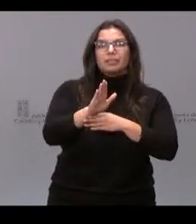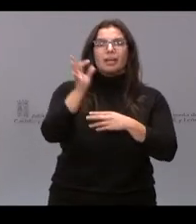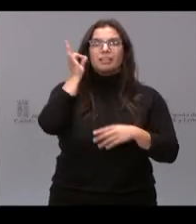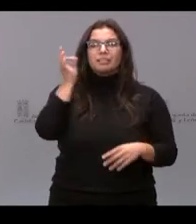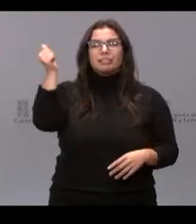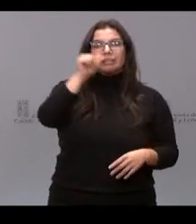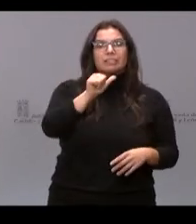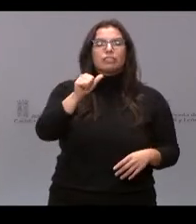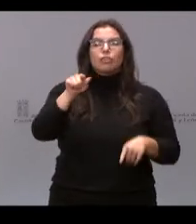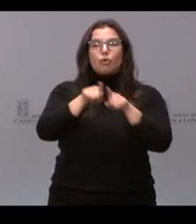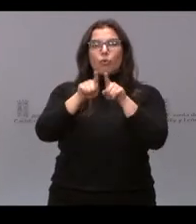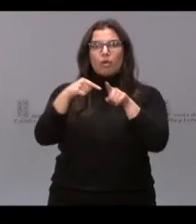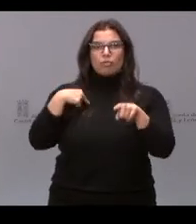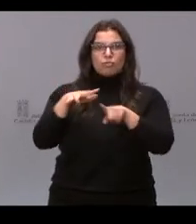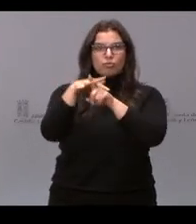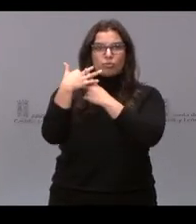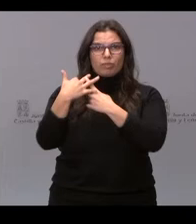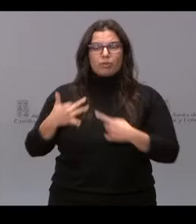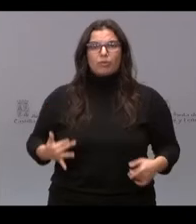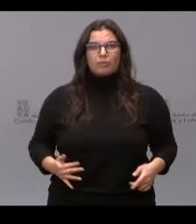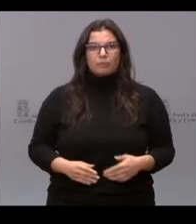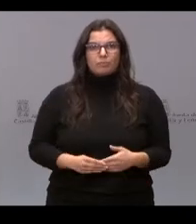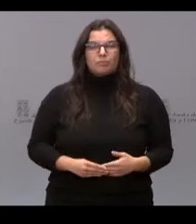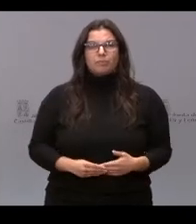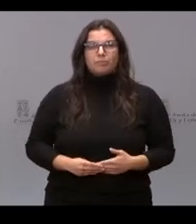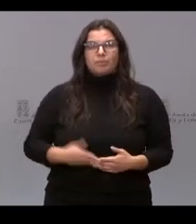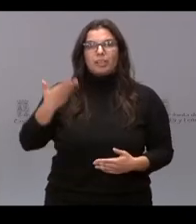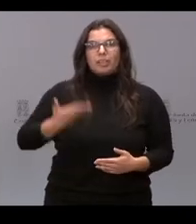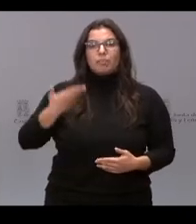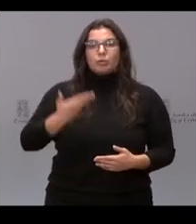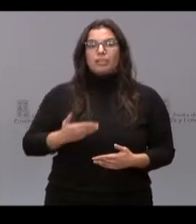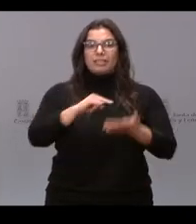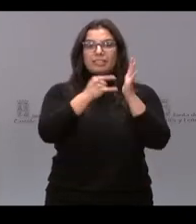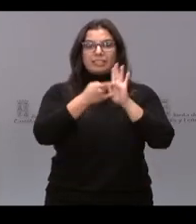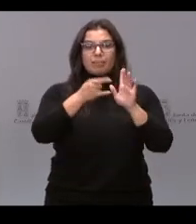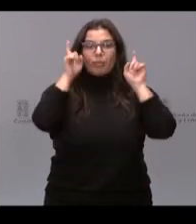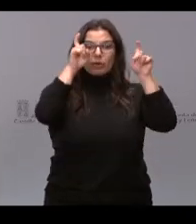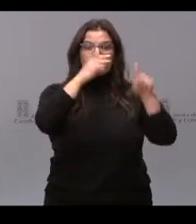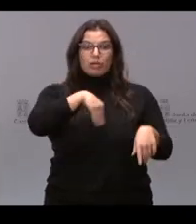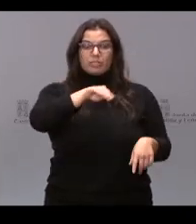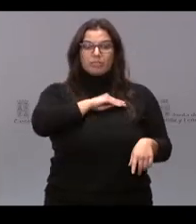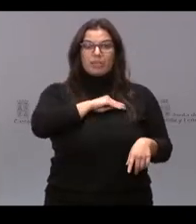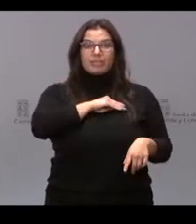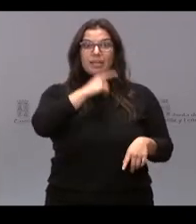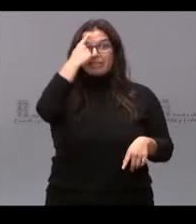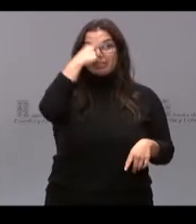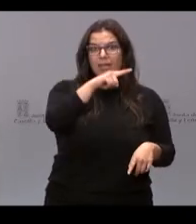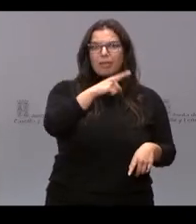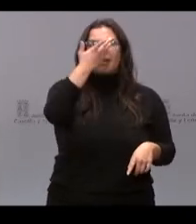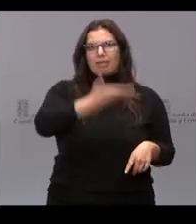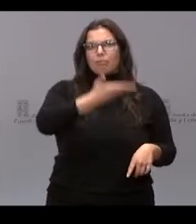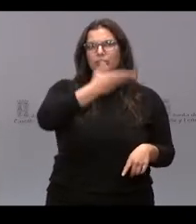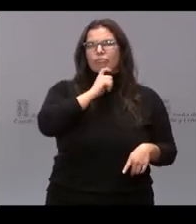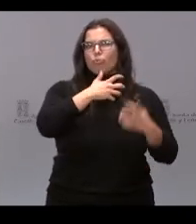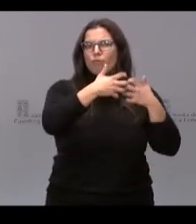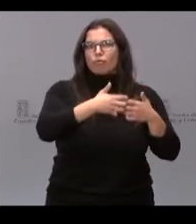como yo. Es muy importante saber cómo funciona el sistema educativo en España, que muchas veces no tenemos el control y